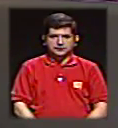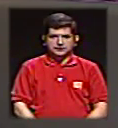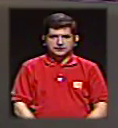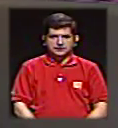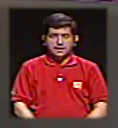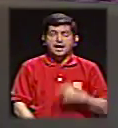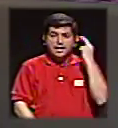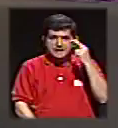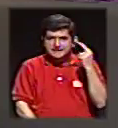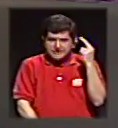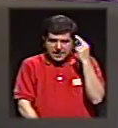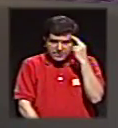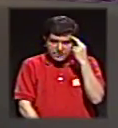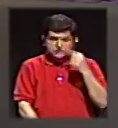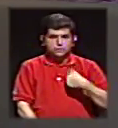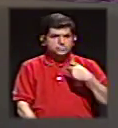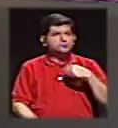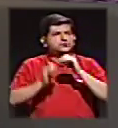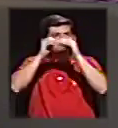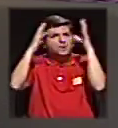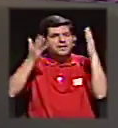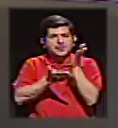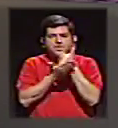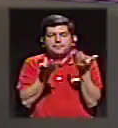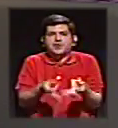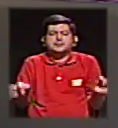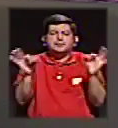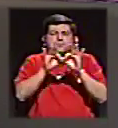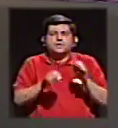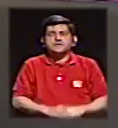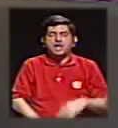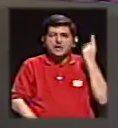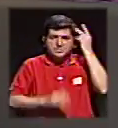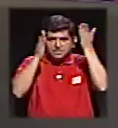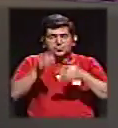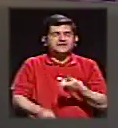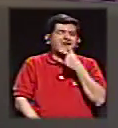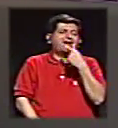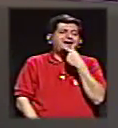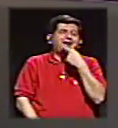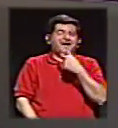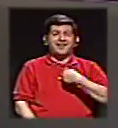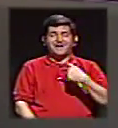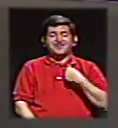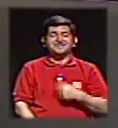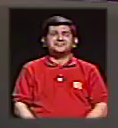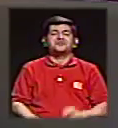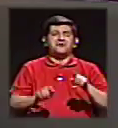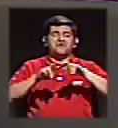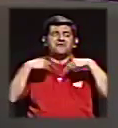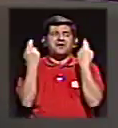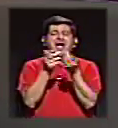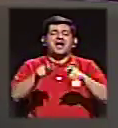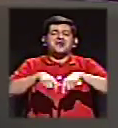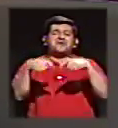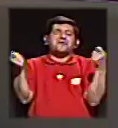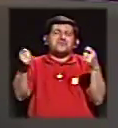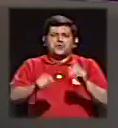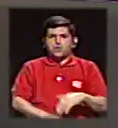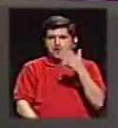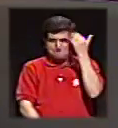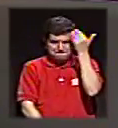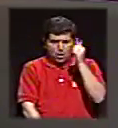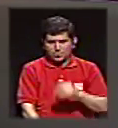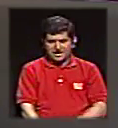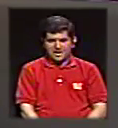rasa, por eso es que, yo imagino que buena parte de los políticos se deben reír, voy a conferencia de prensa y todo. ¿Por qué?